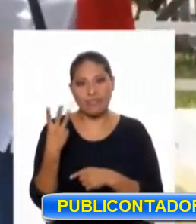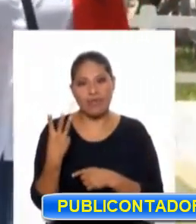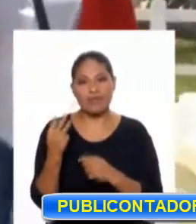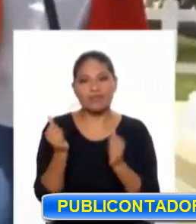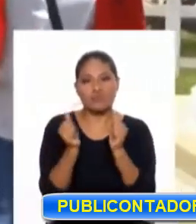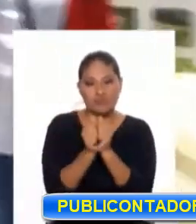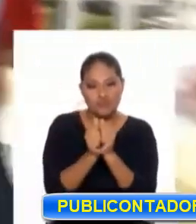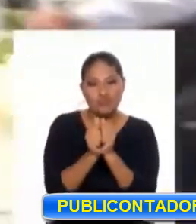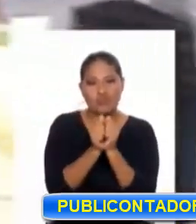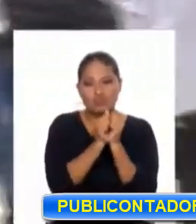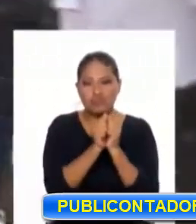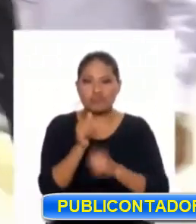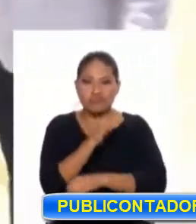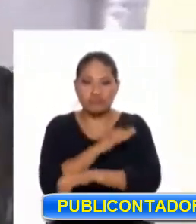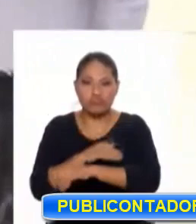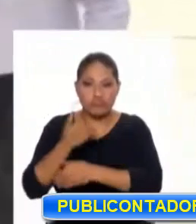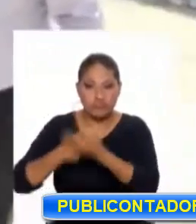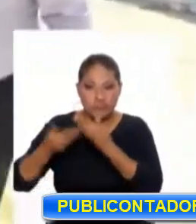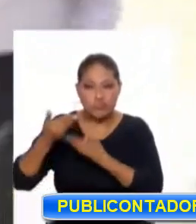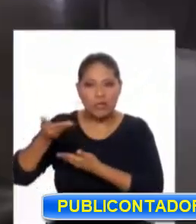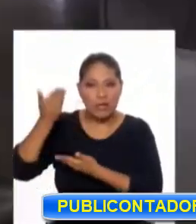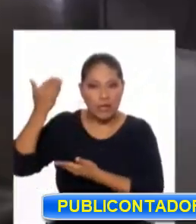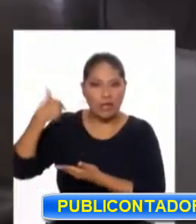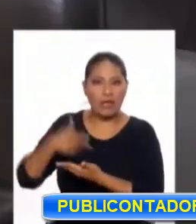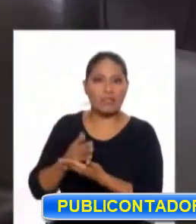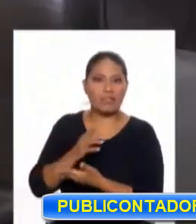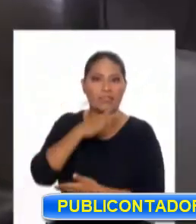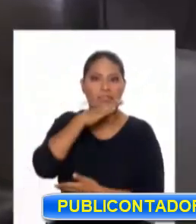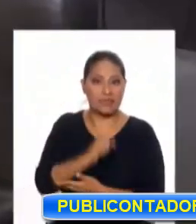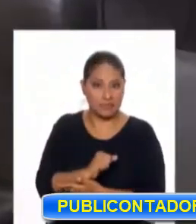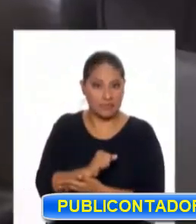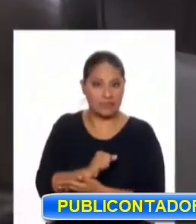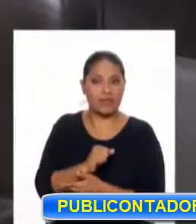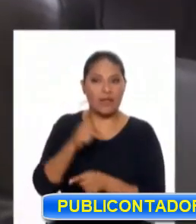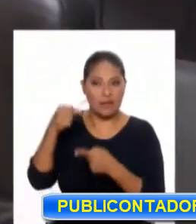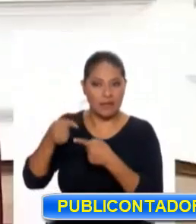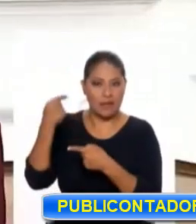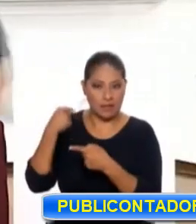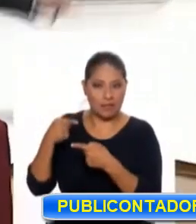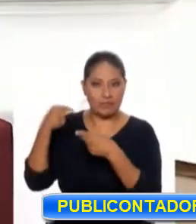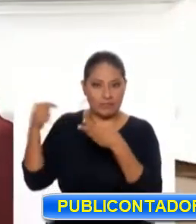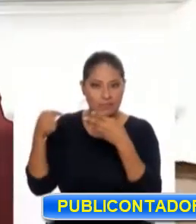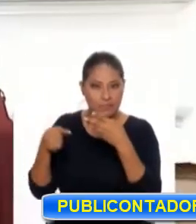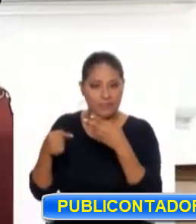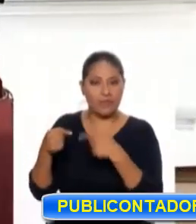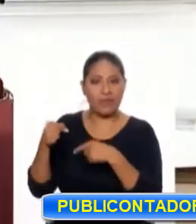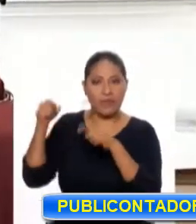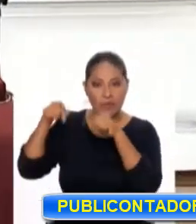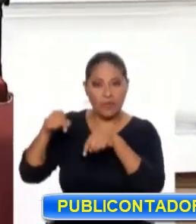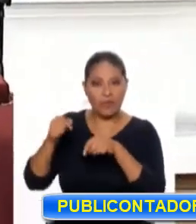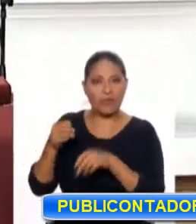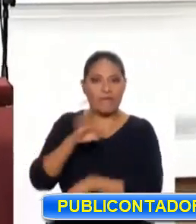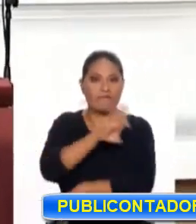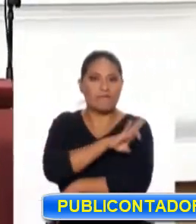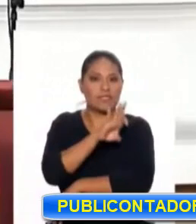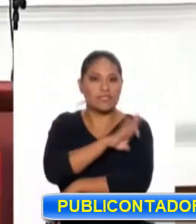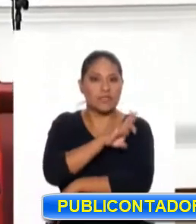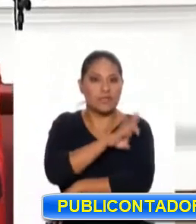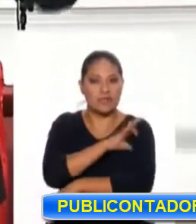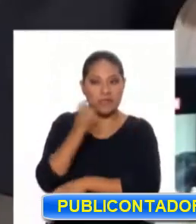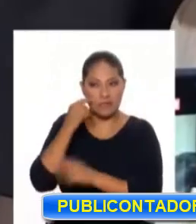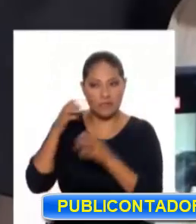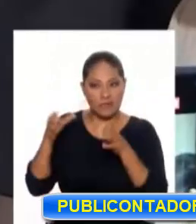acarrear la cárcel para ellos. Déjanos tus comentarios, no olvides de suscribirte a nuestro canal, dale muchos likes y lo más